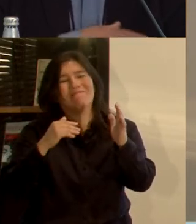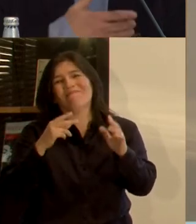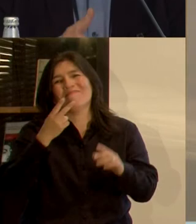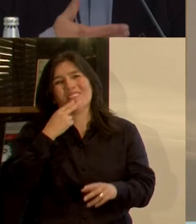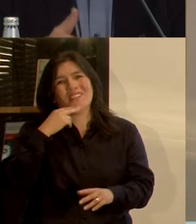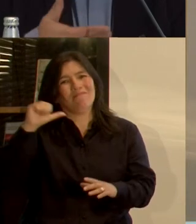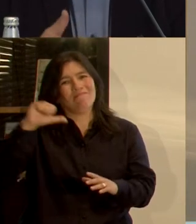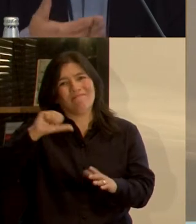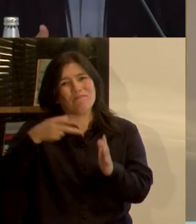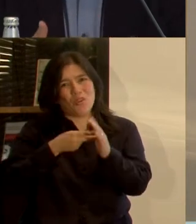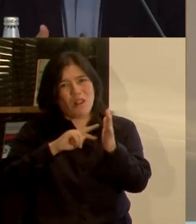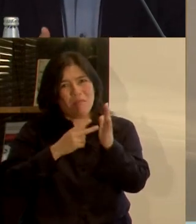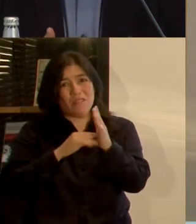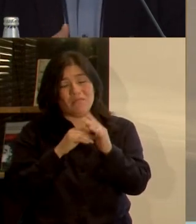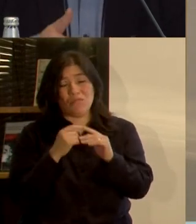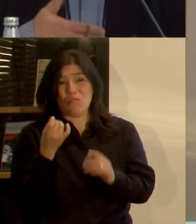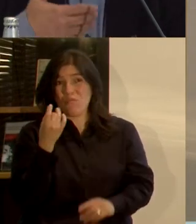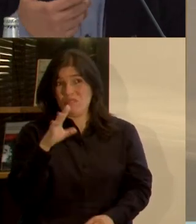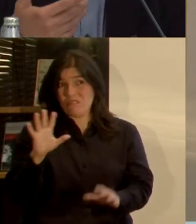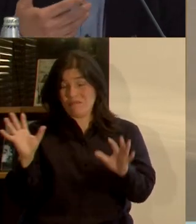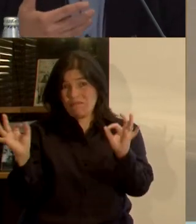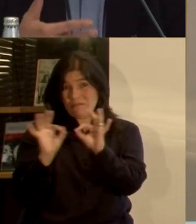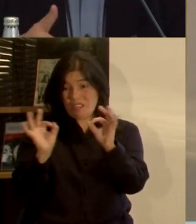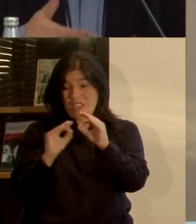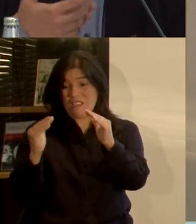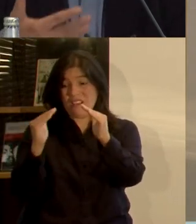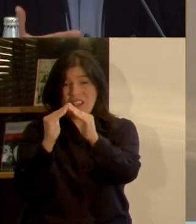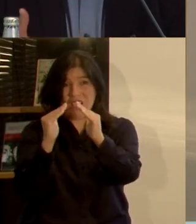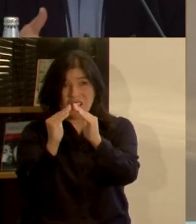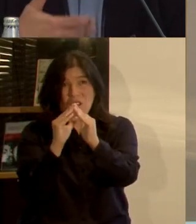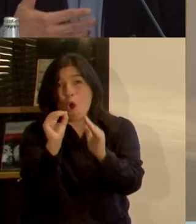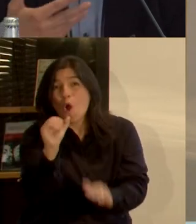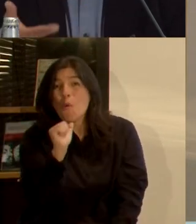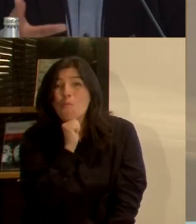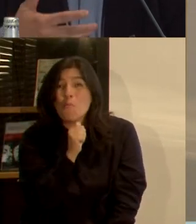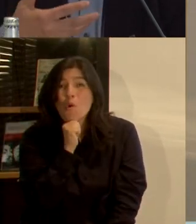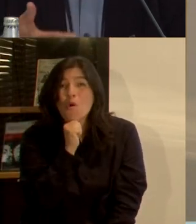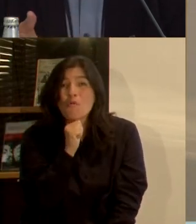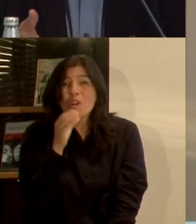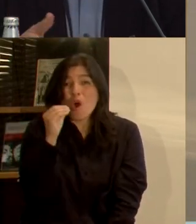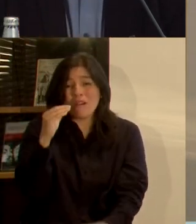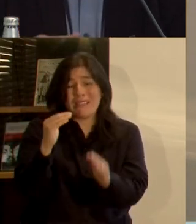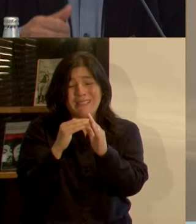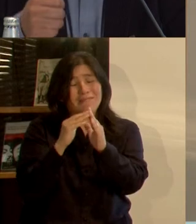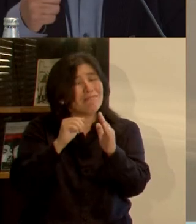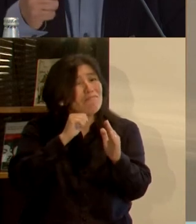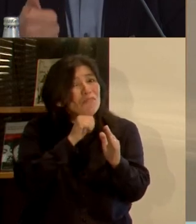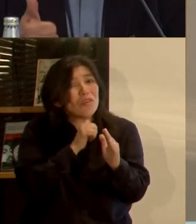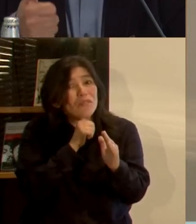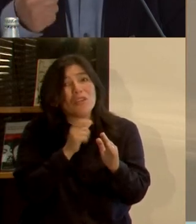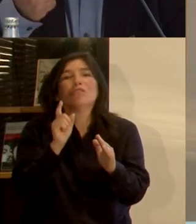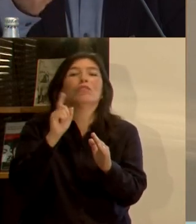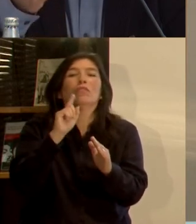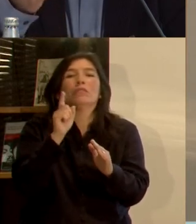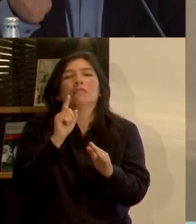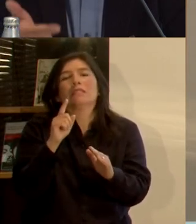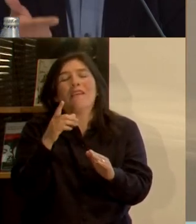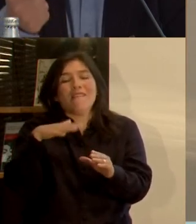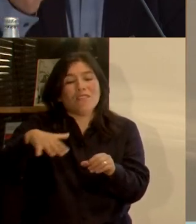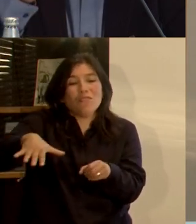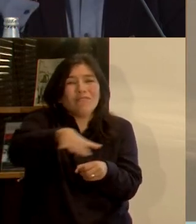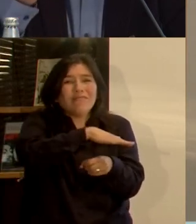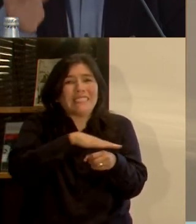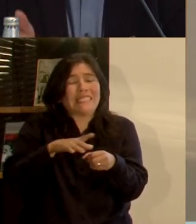solamente que vivan en una vivienda, sean pobres o vivan en viviendas precarias si no tienen barrios inseguros,